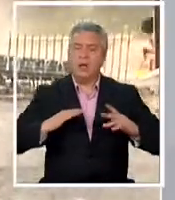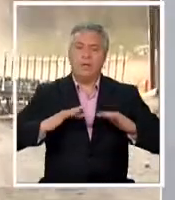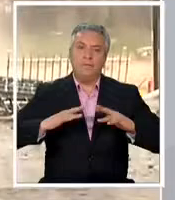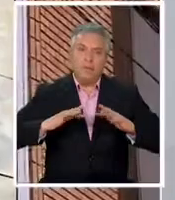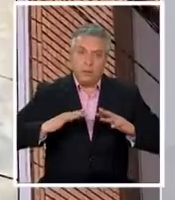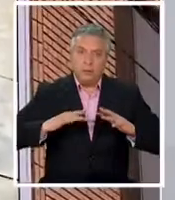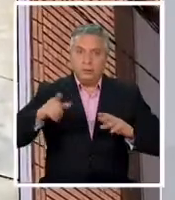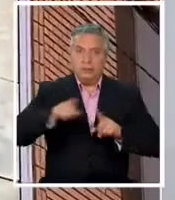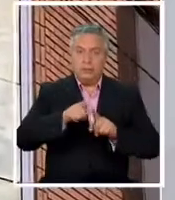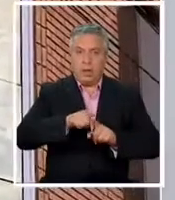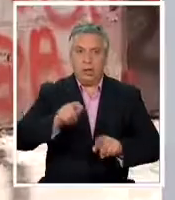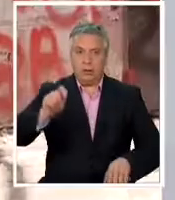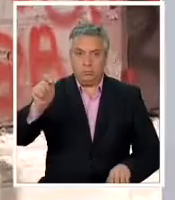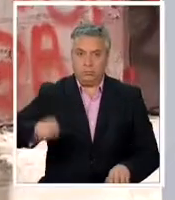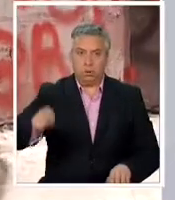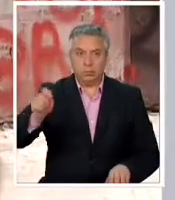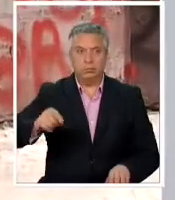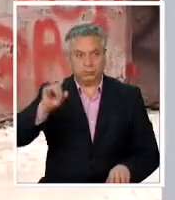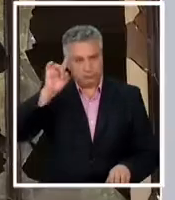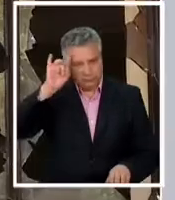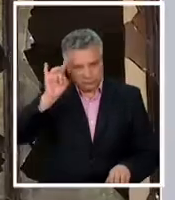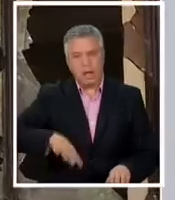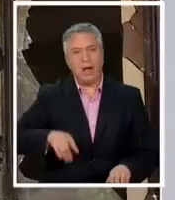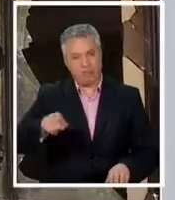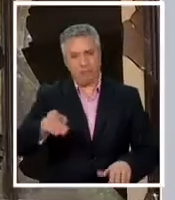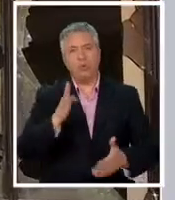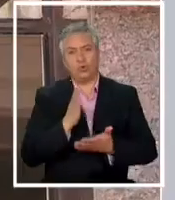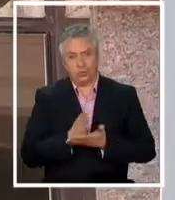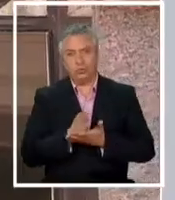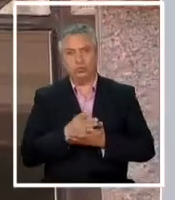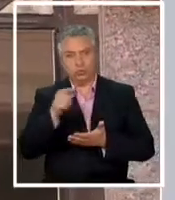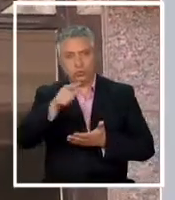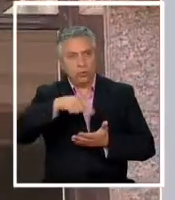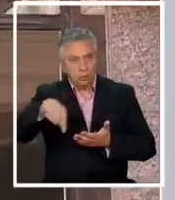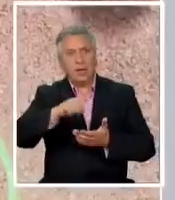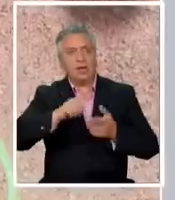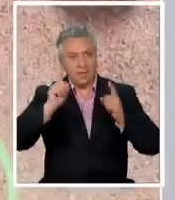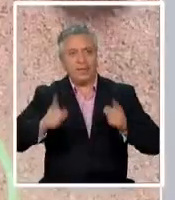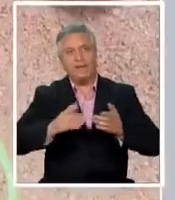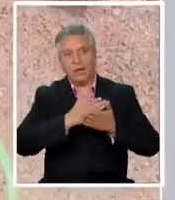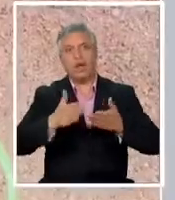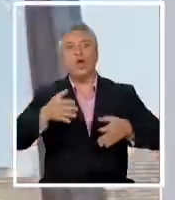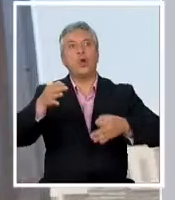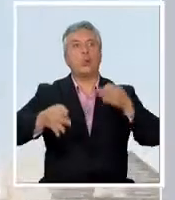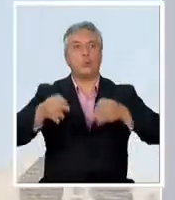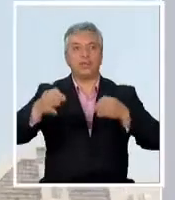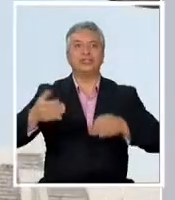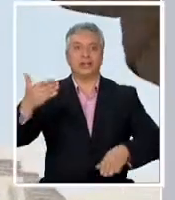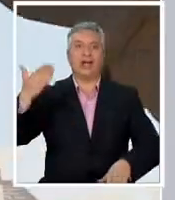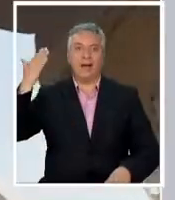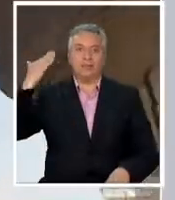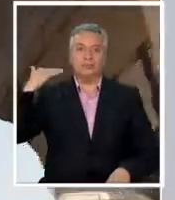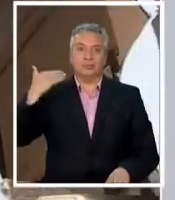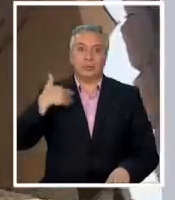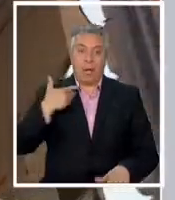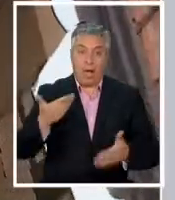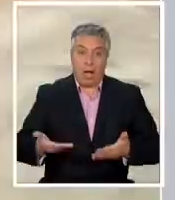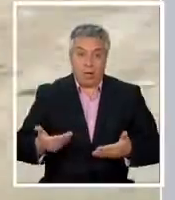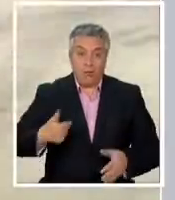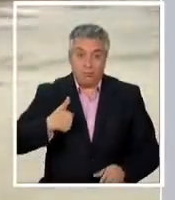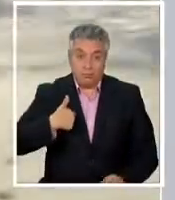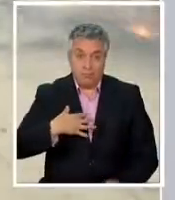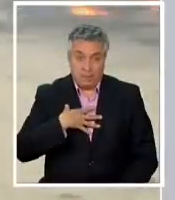por este veredicto sabemos que es lo justo sabemos que esto tenía que haber pasado en el juicio anterior en este momento mi hijo